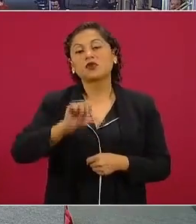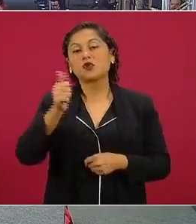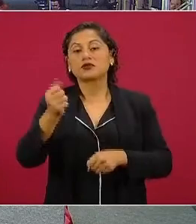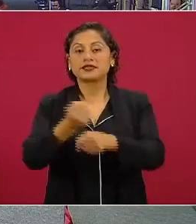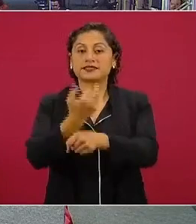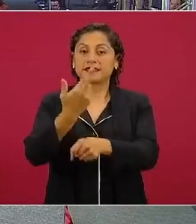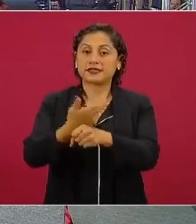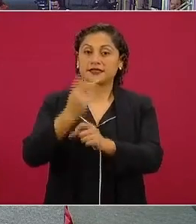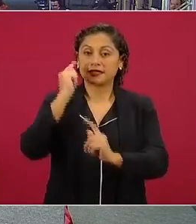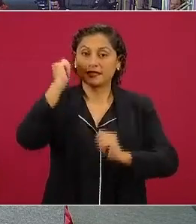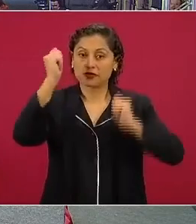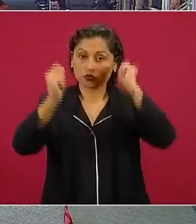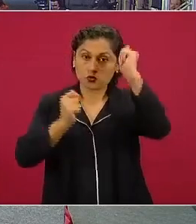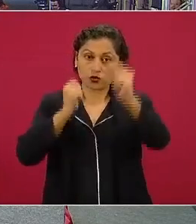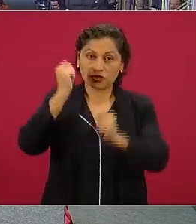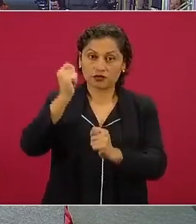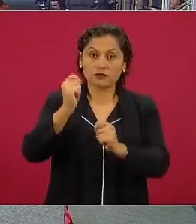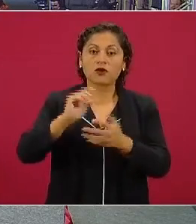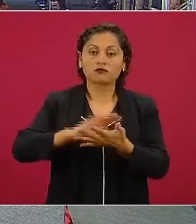haciendo